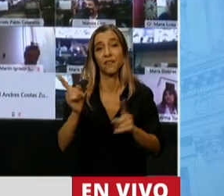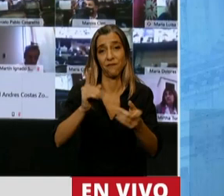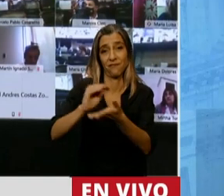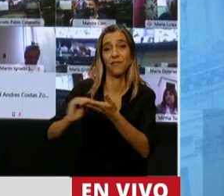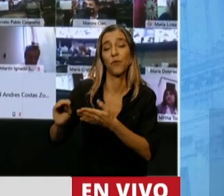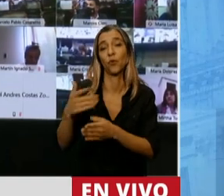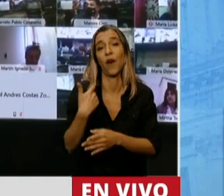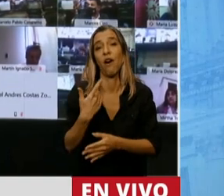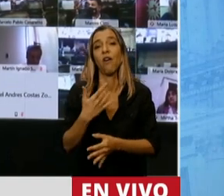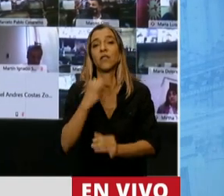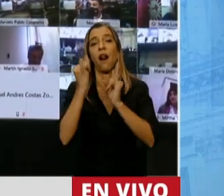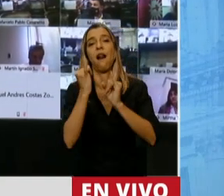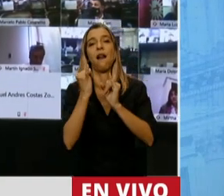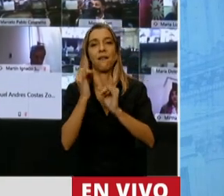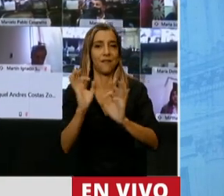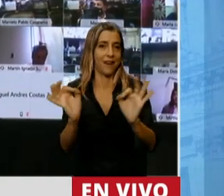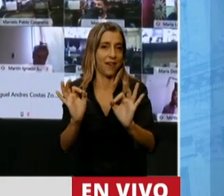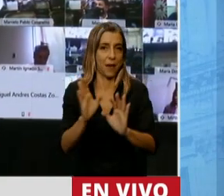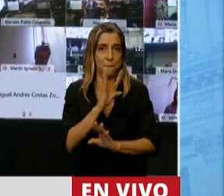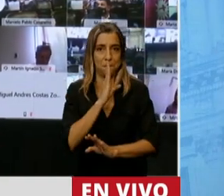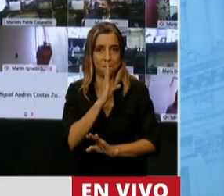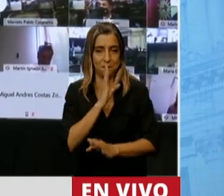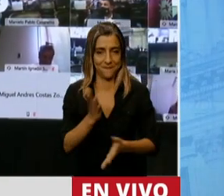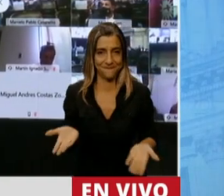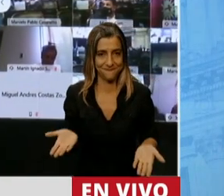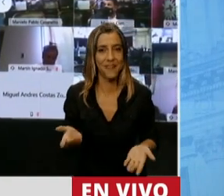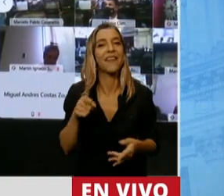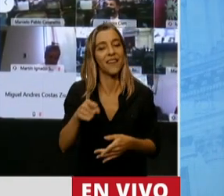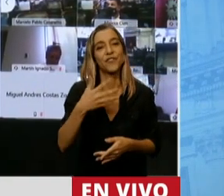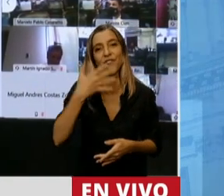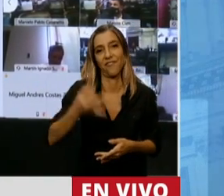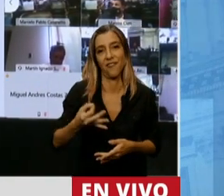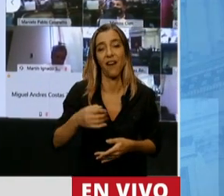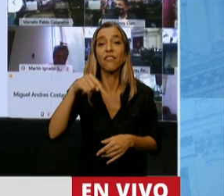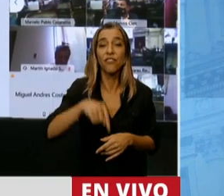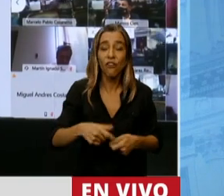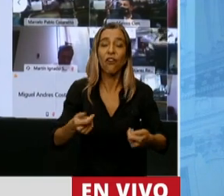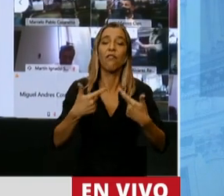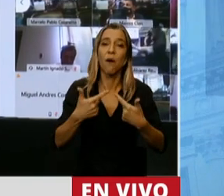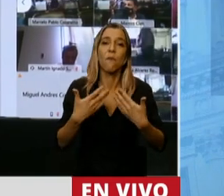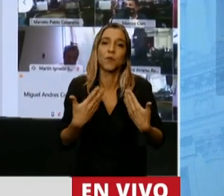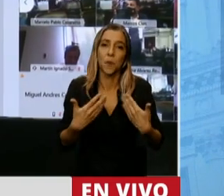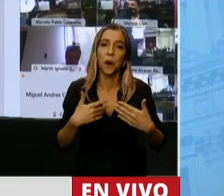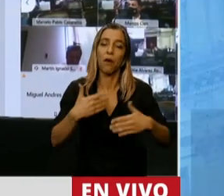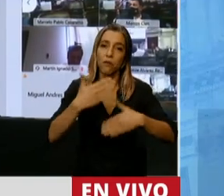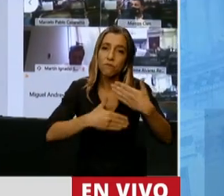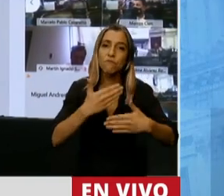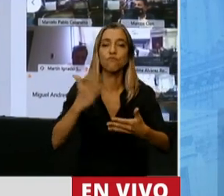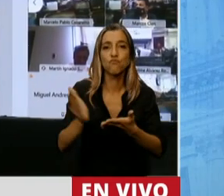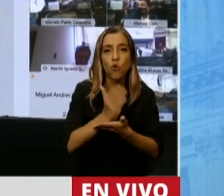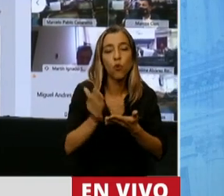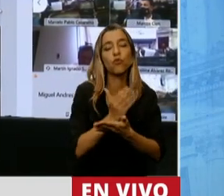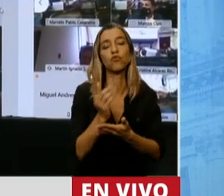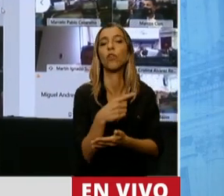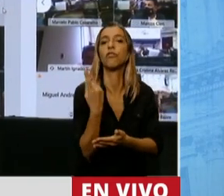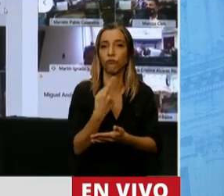a la hora de poner la verdad arriba de la mesa. Hoy tenemos la posibilidad de empezar a crecer, hoy tenemos la posibilidad de empezar a producir y lo